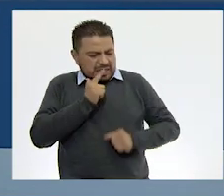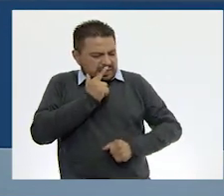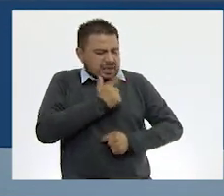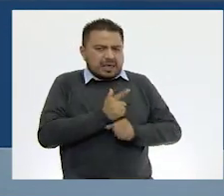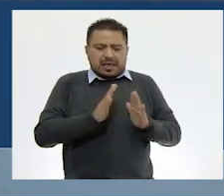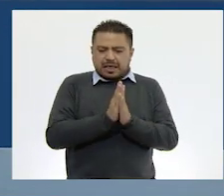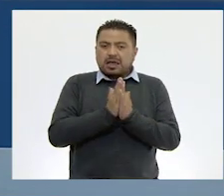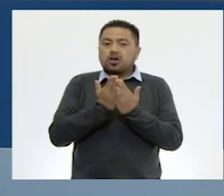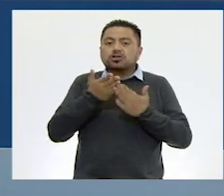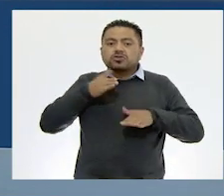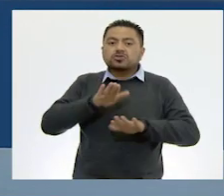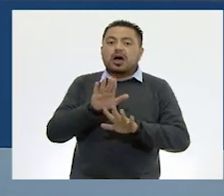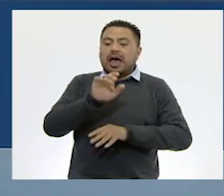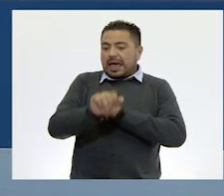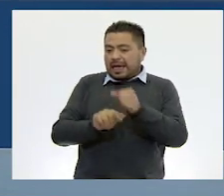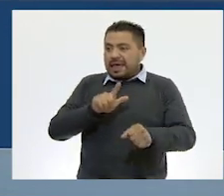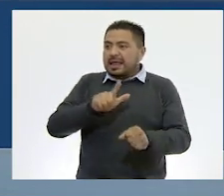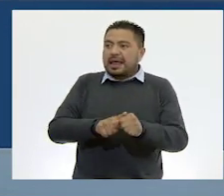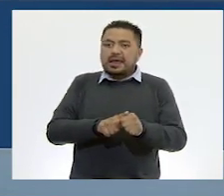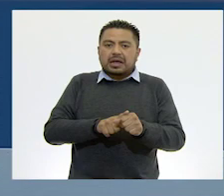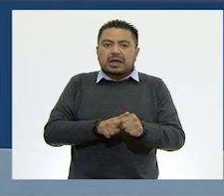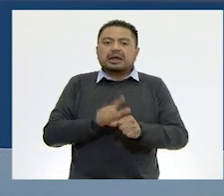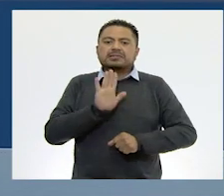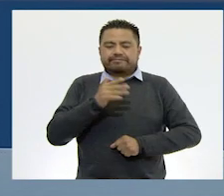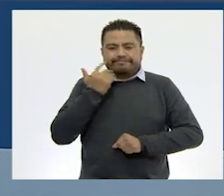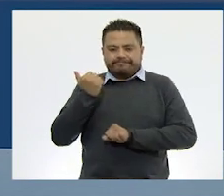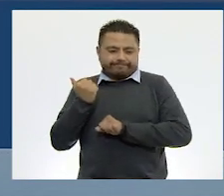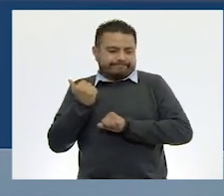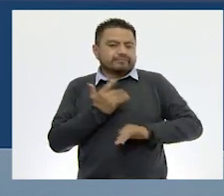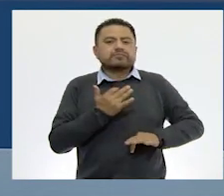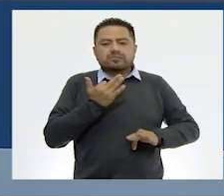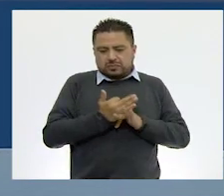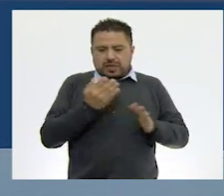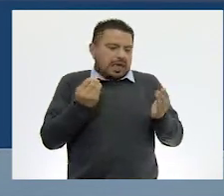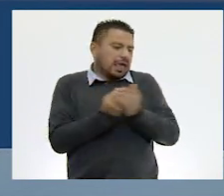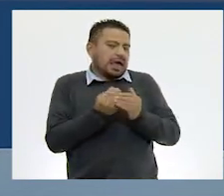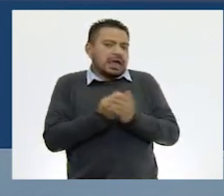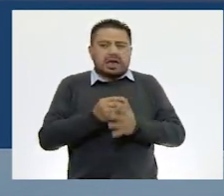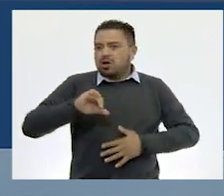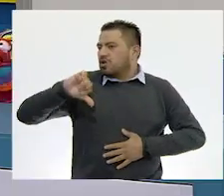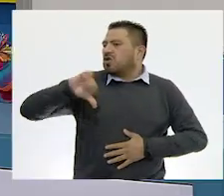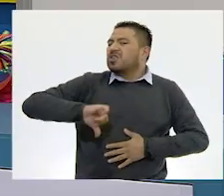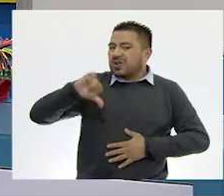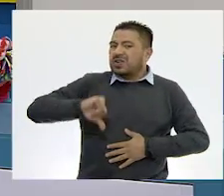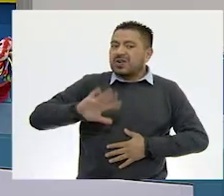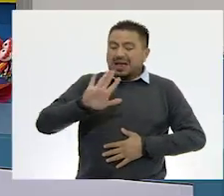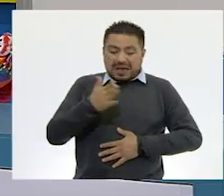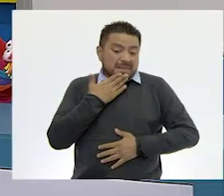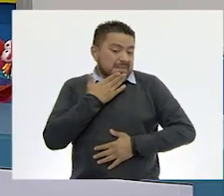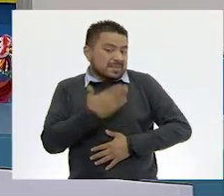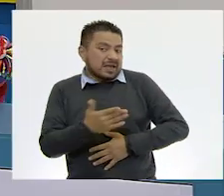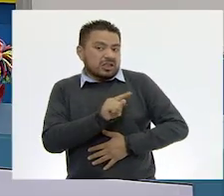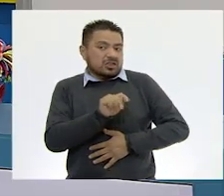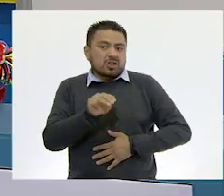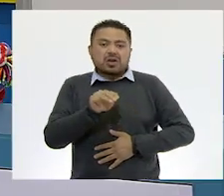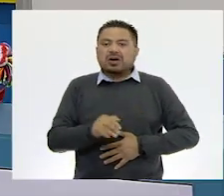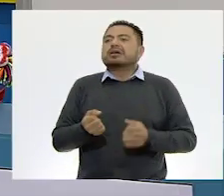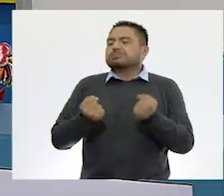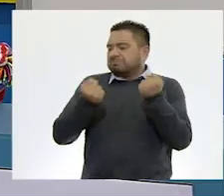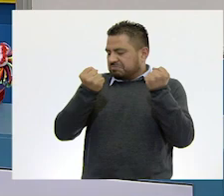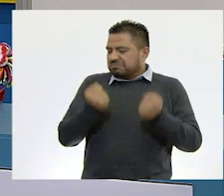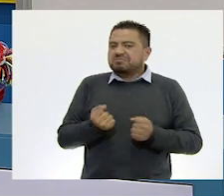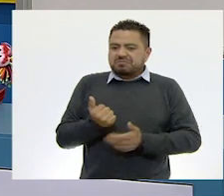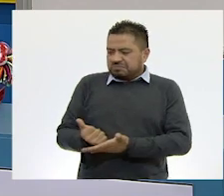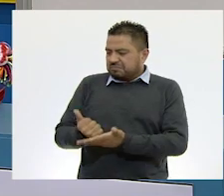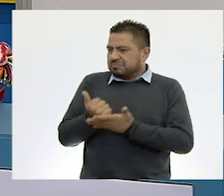de mi papá sobre los animales y lo quise traer a la clase de hoy. Está muy bien, Tom. Seguro nos va a